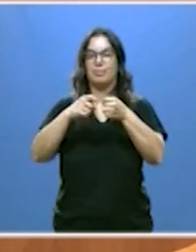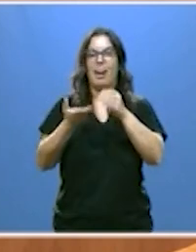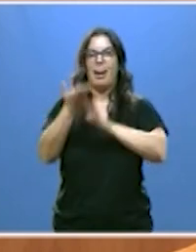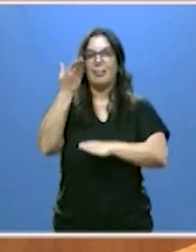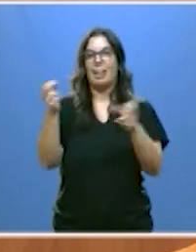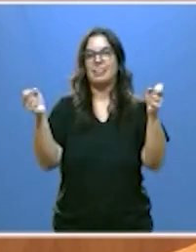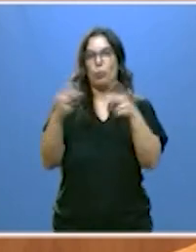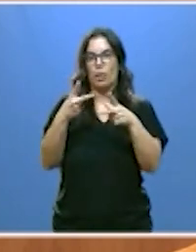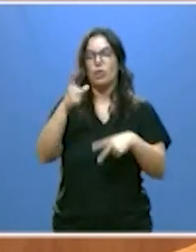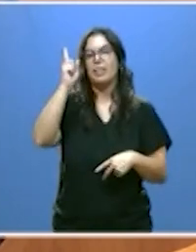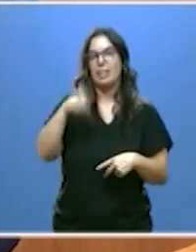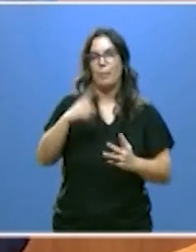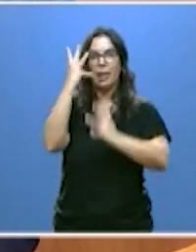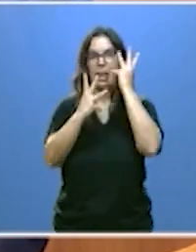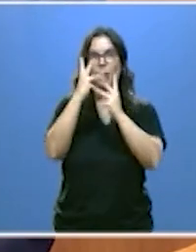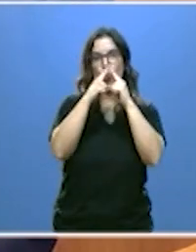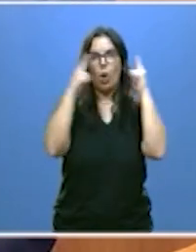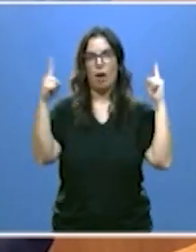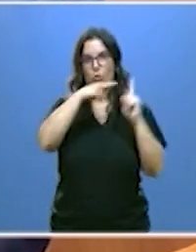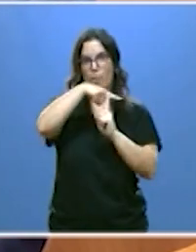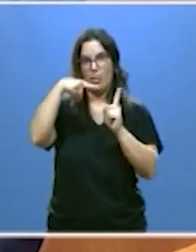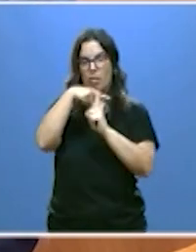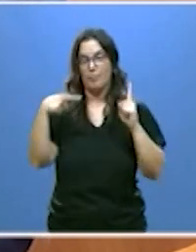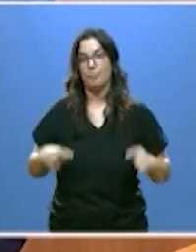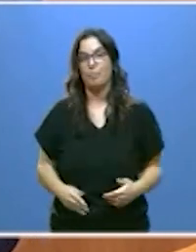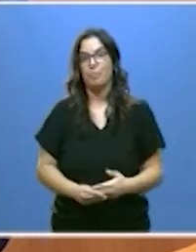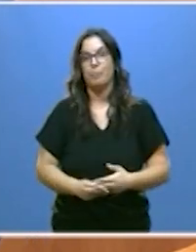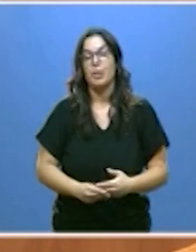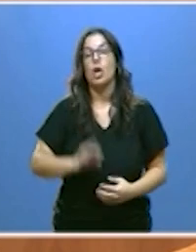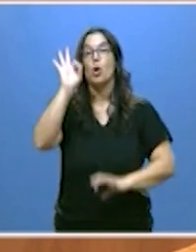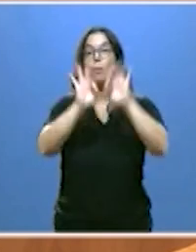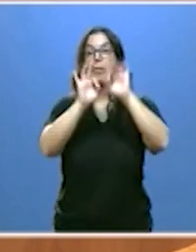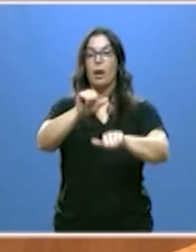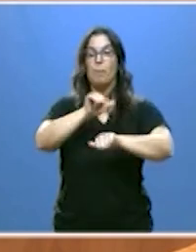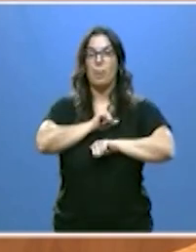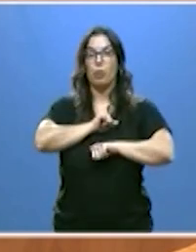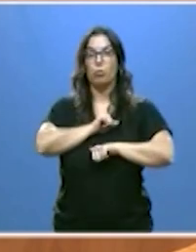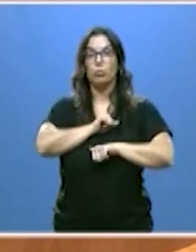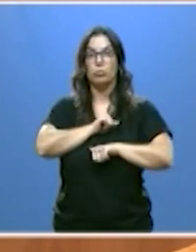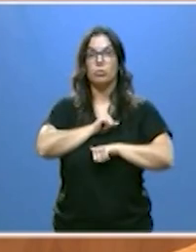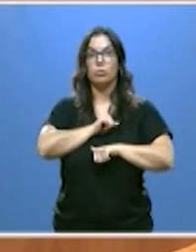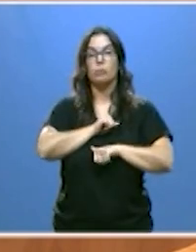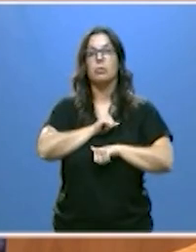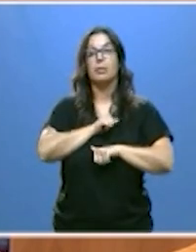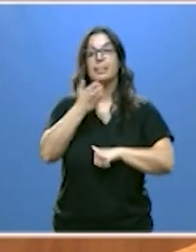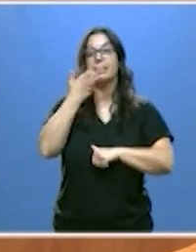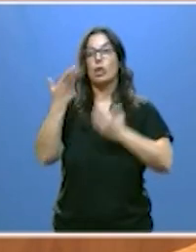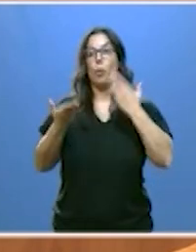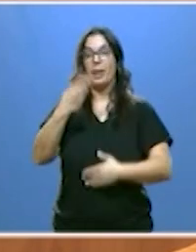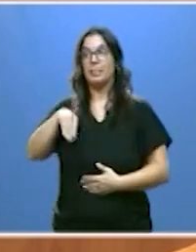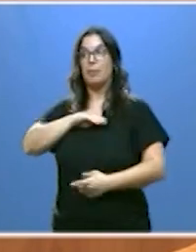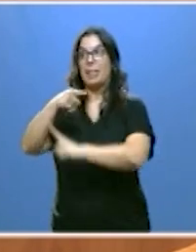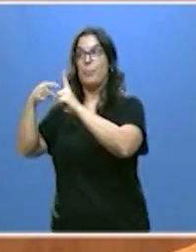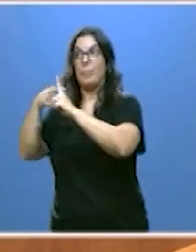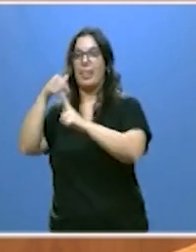social también en términos interanuales. Nuestra tasa de paros se sitúa a dos puntos y medio por debajo de la media